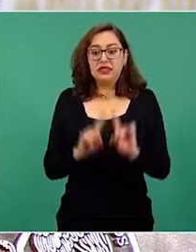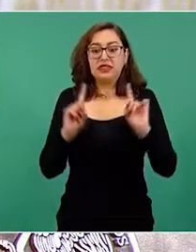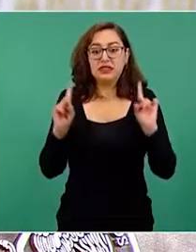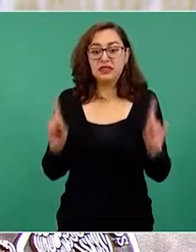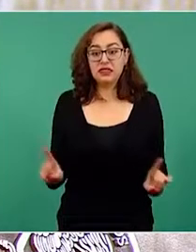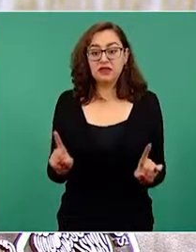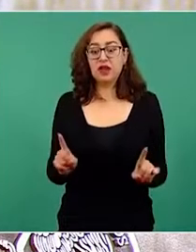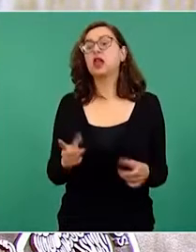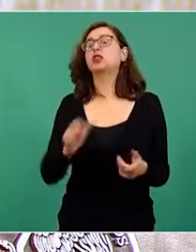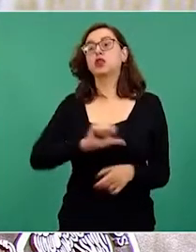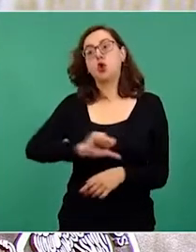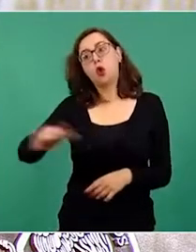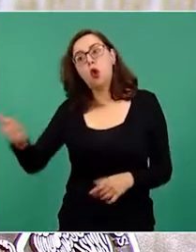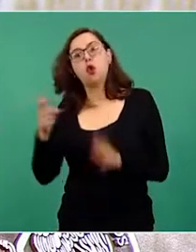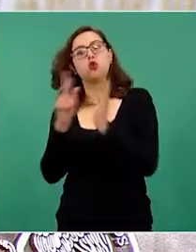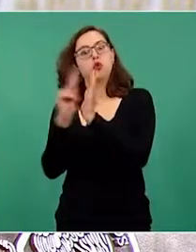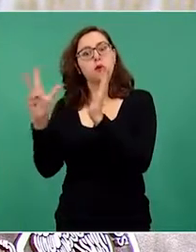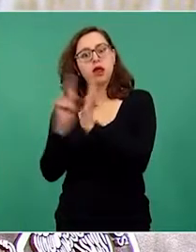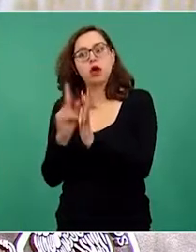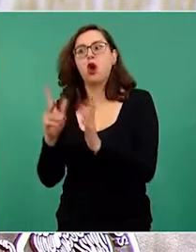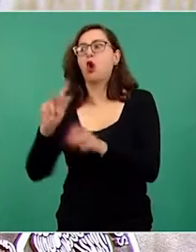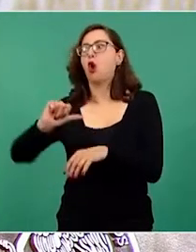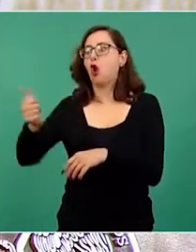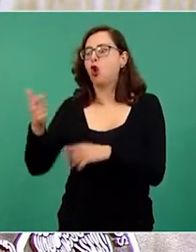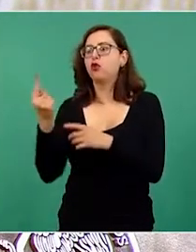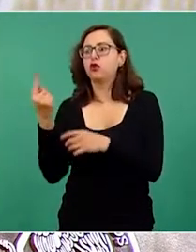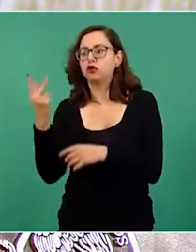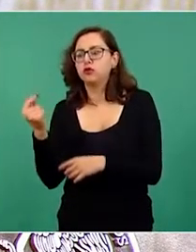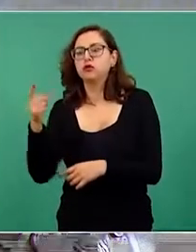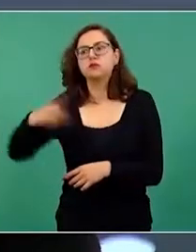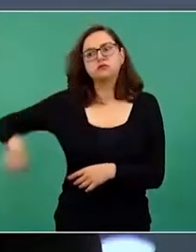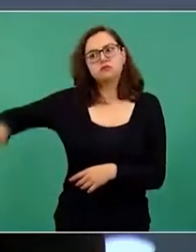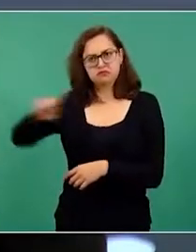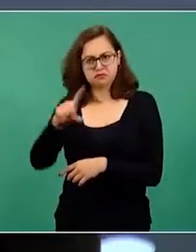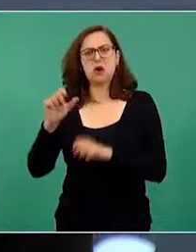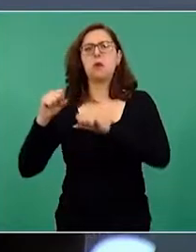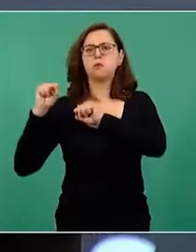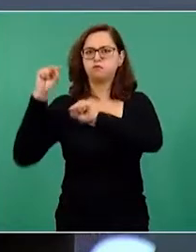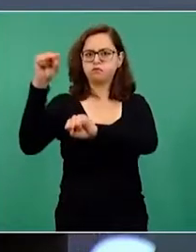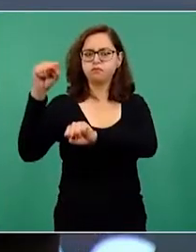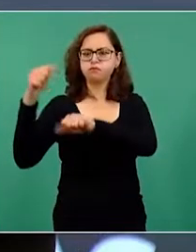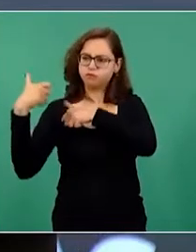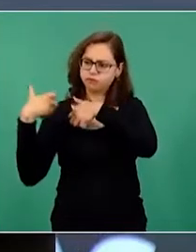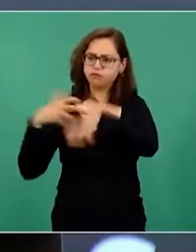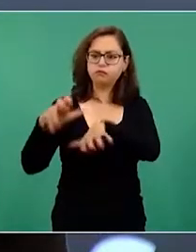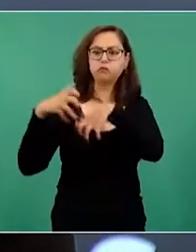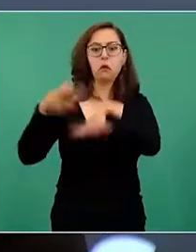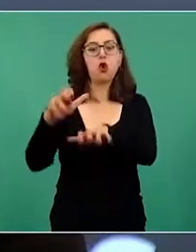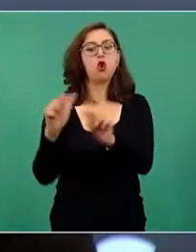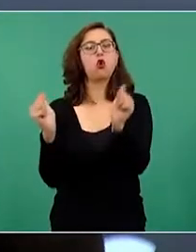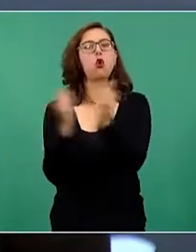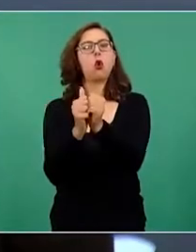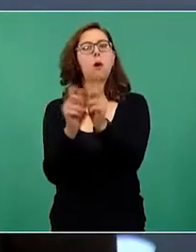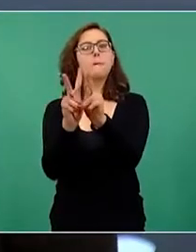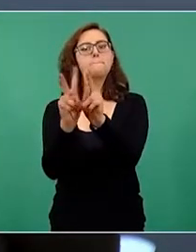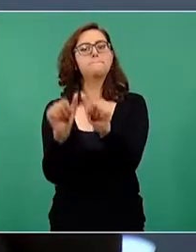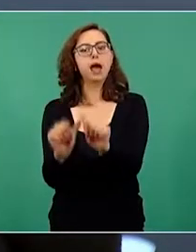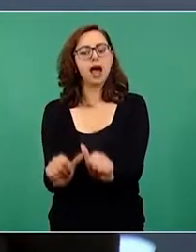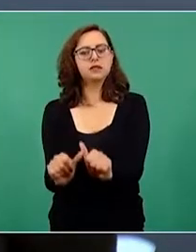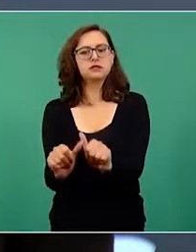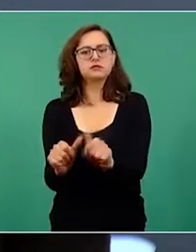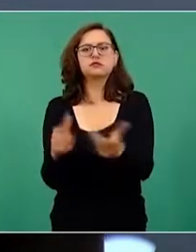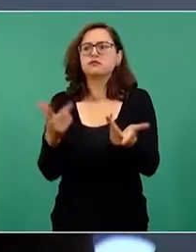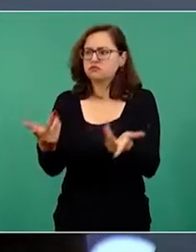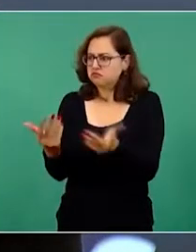protesta fue pacífica, que el gobierno optara por el diálogo, permitiendo la libre manifestación de ideas y el derecho a